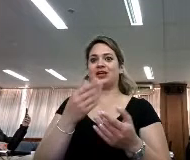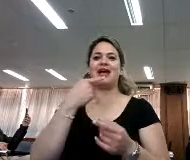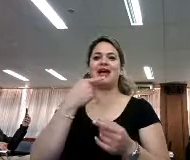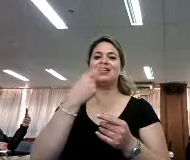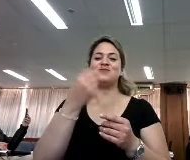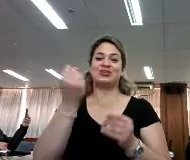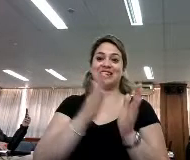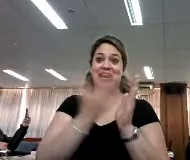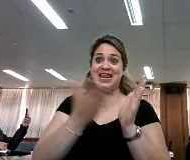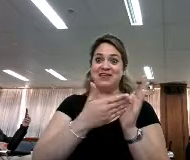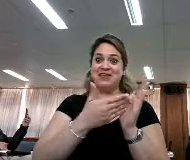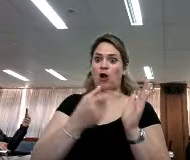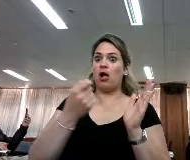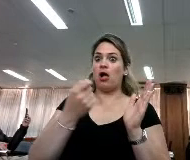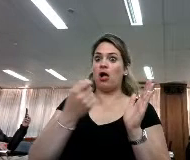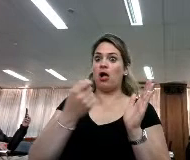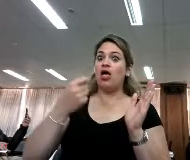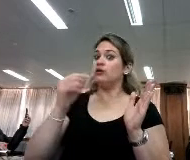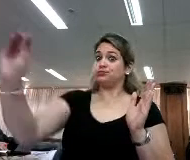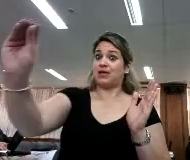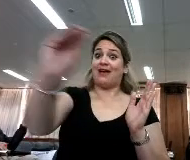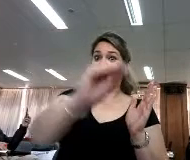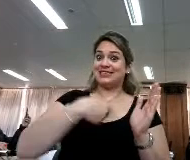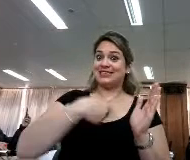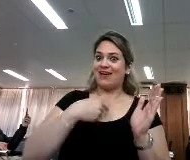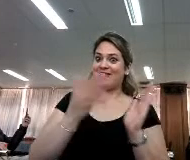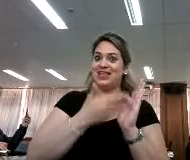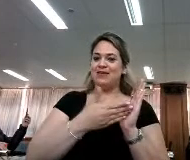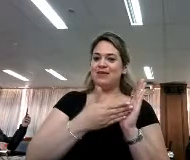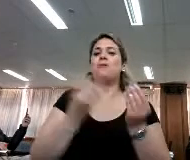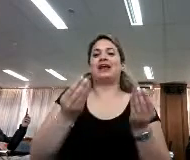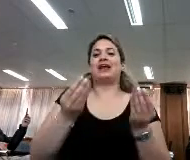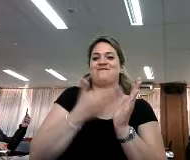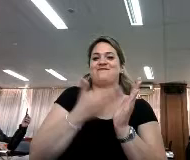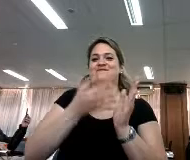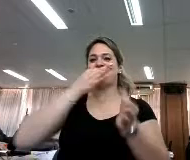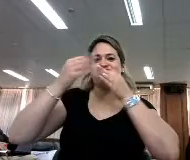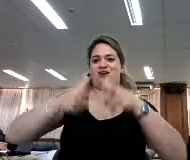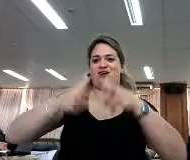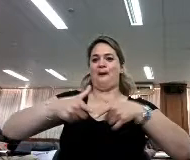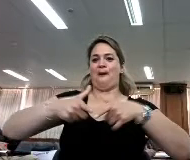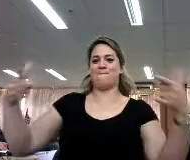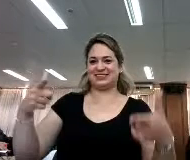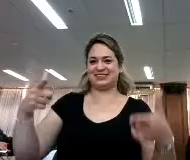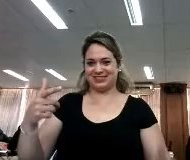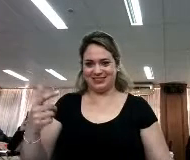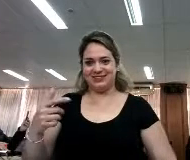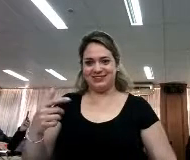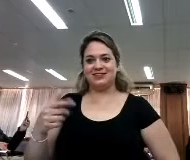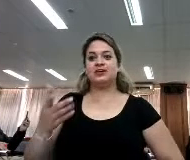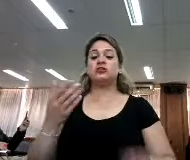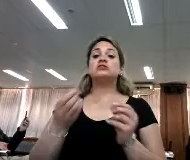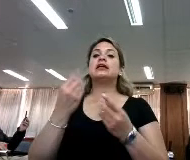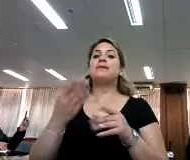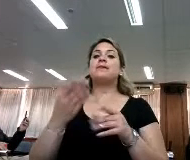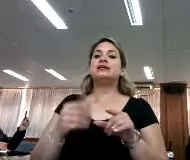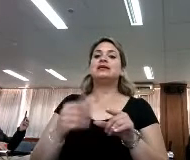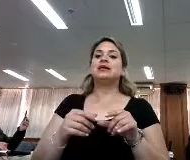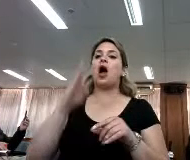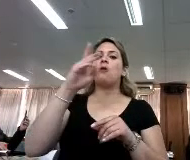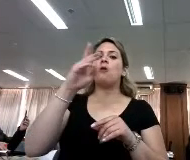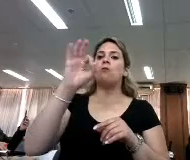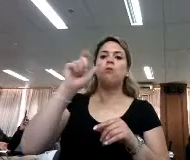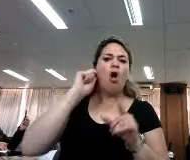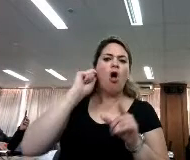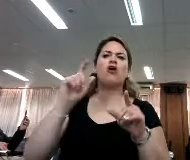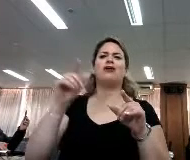fue todo un año de libros, creo que sacaban un libro cada semana. Entonces, ¿qué pasa con los creadores? Que se vuelven bloggers, que se vuelven booktubers,